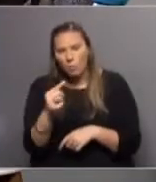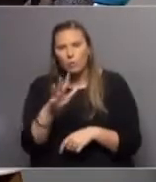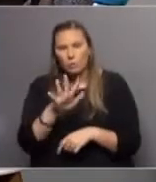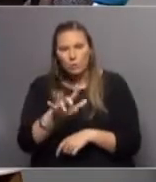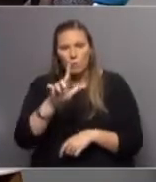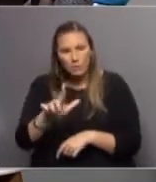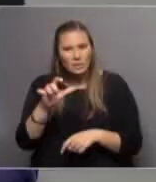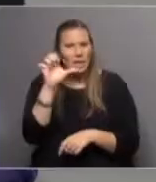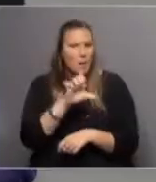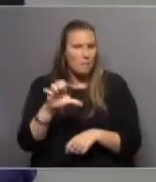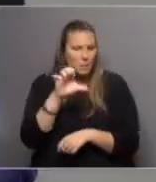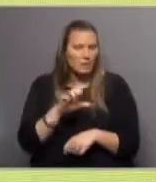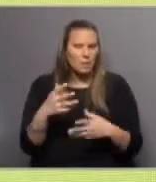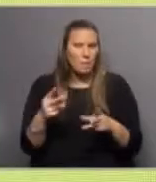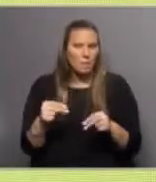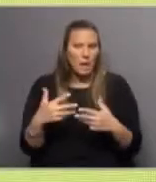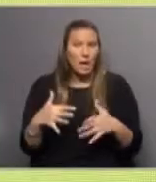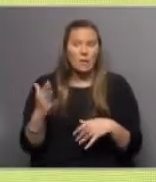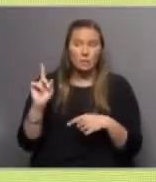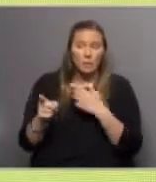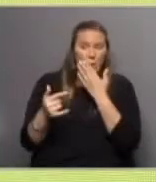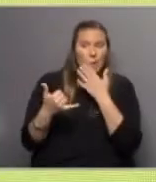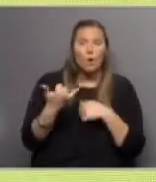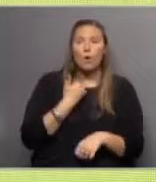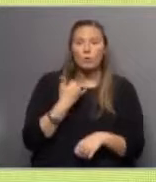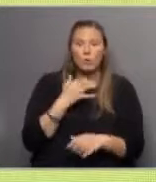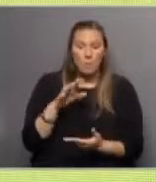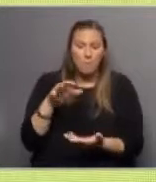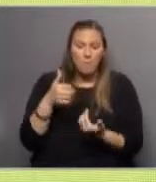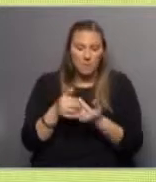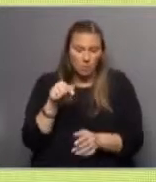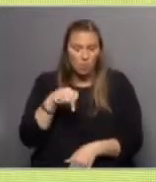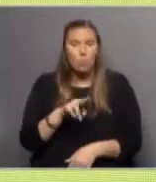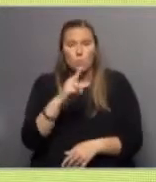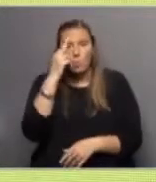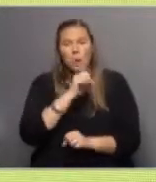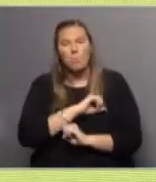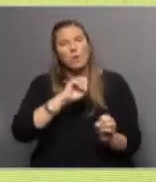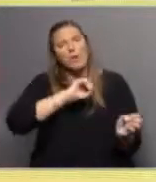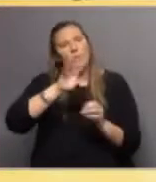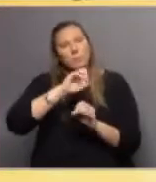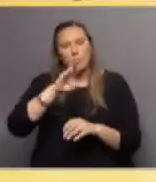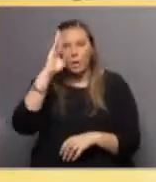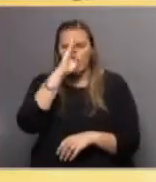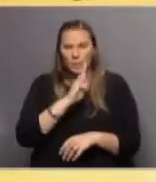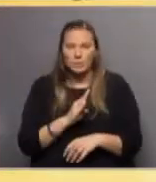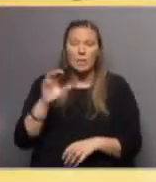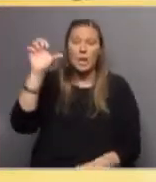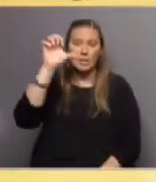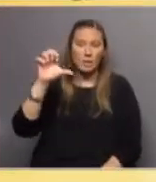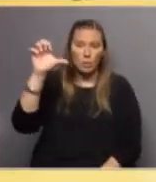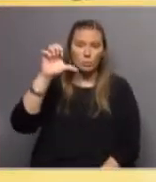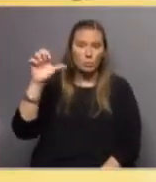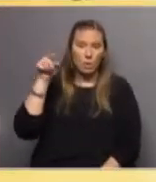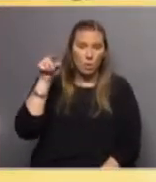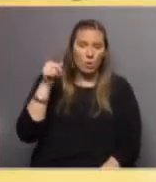empresas Bueno, Nicolás nos decía que ellos se instalaron acá en Uruguay también para poder exportar a Brasil y a Estados Unidos con el que